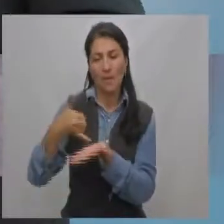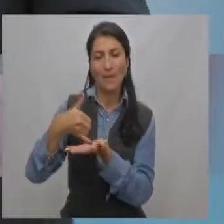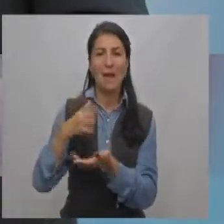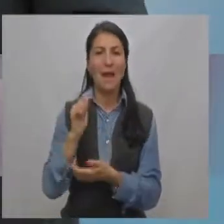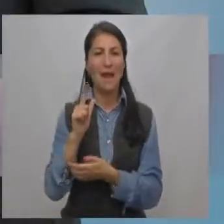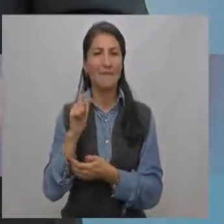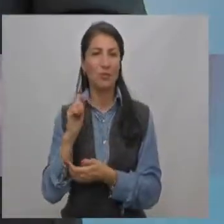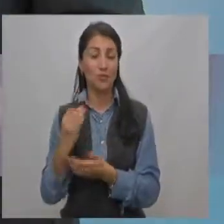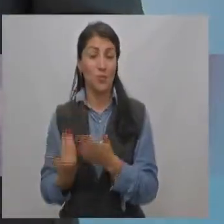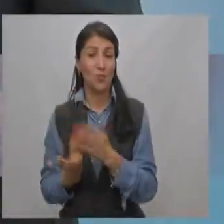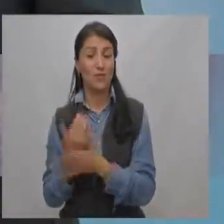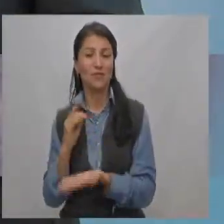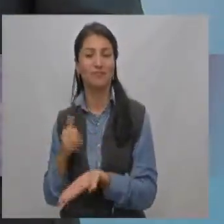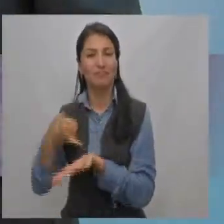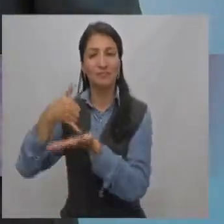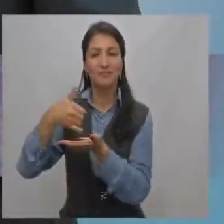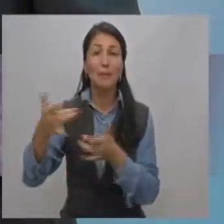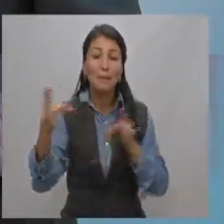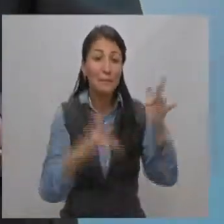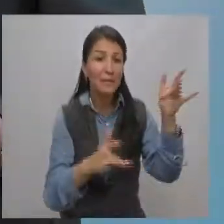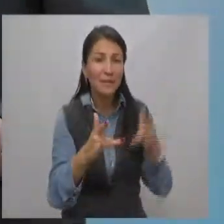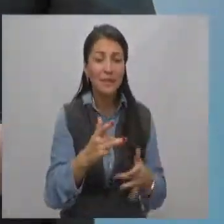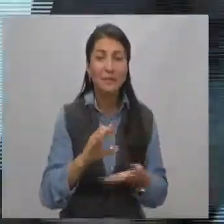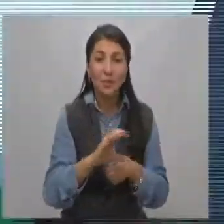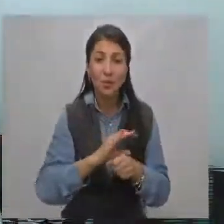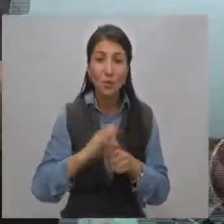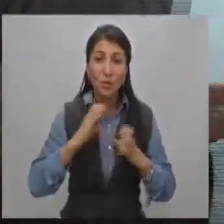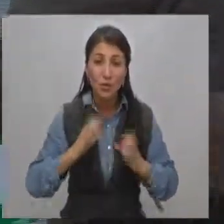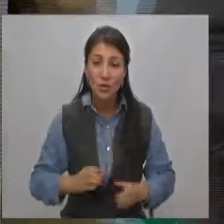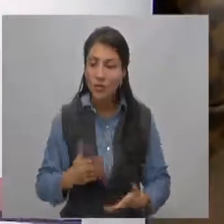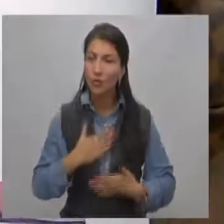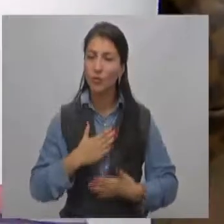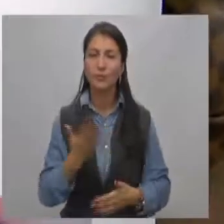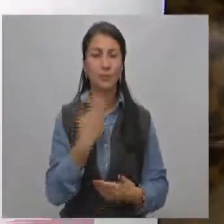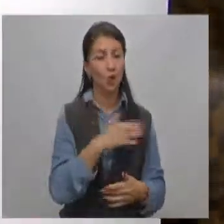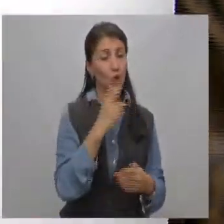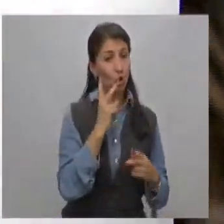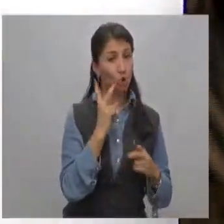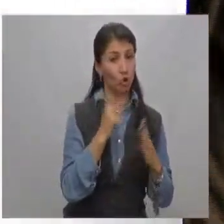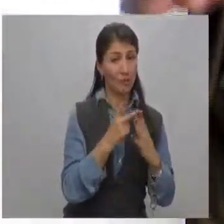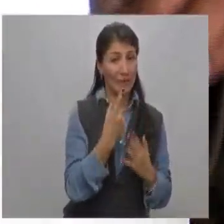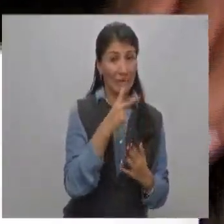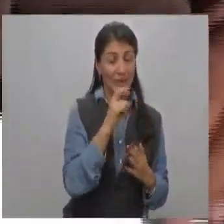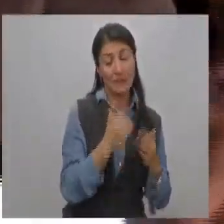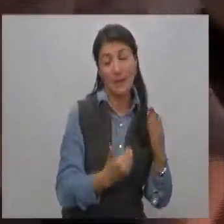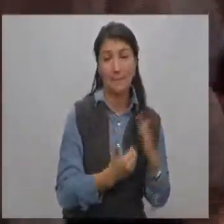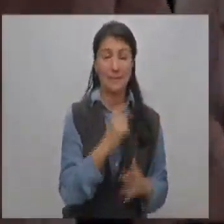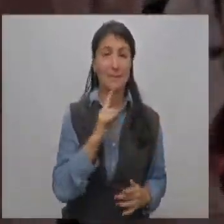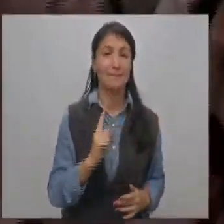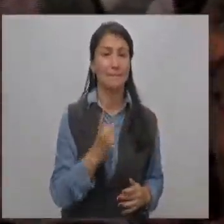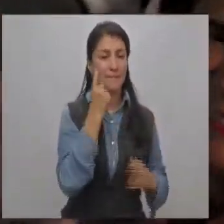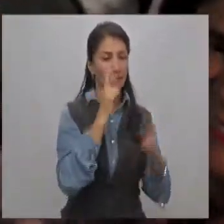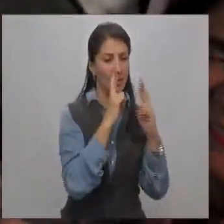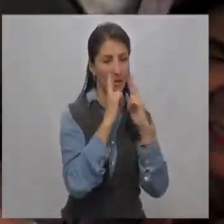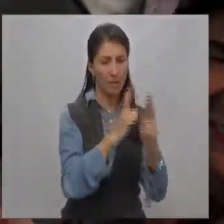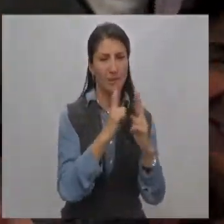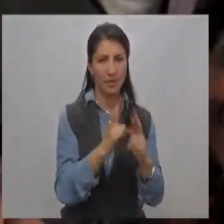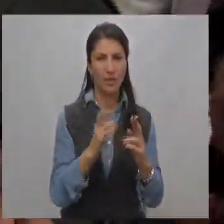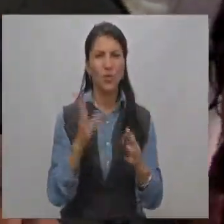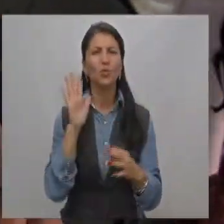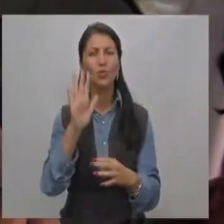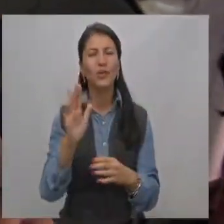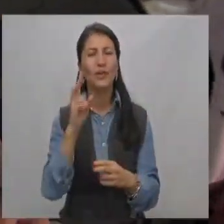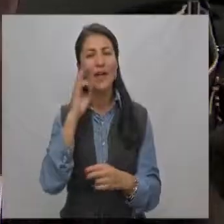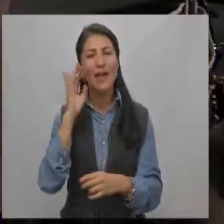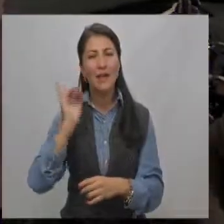constituir el premio Alfonso Palacio Rudas a la participación ciudadana. En el 2017 se entregó el primer reconocimiento a la veeduría